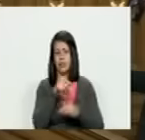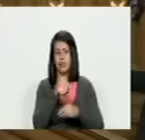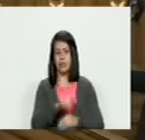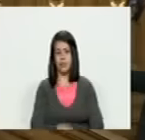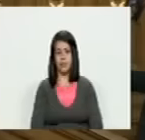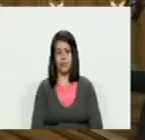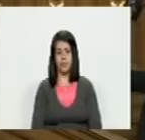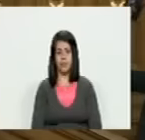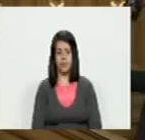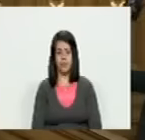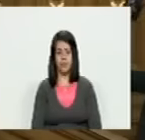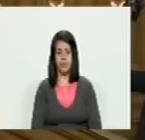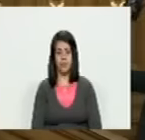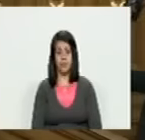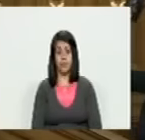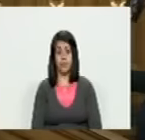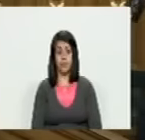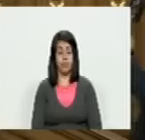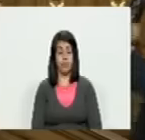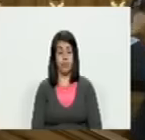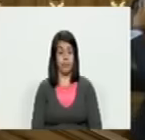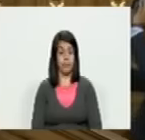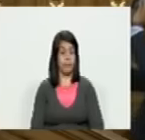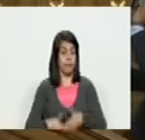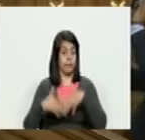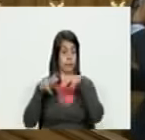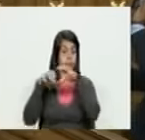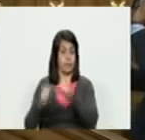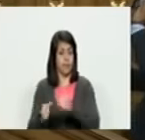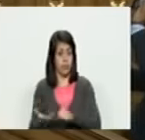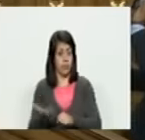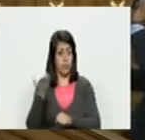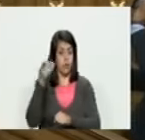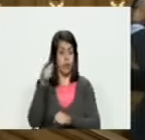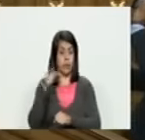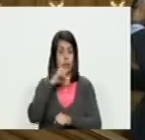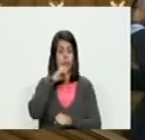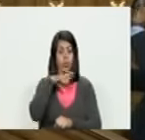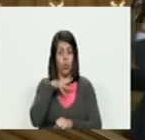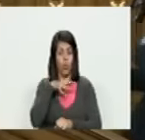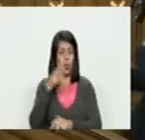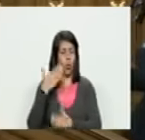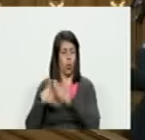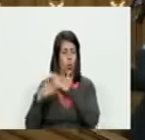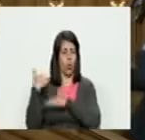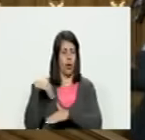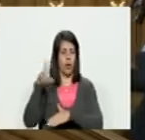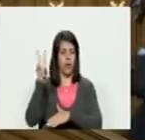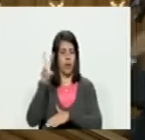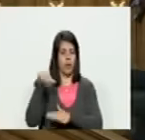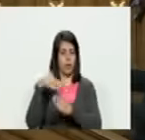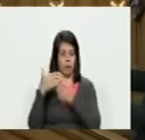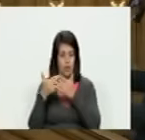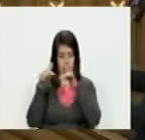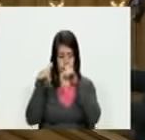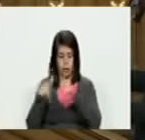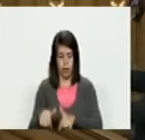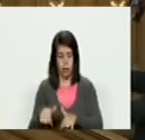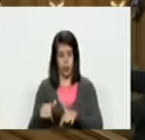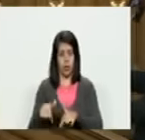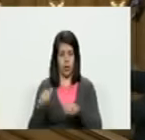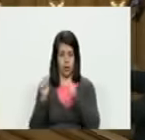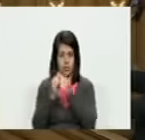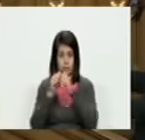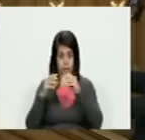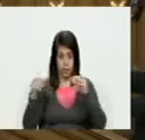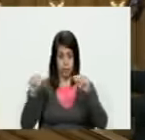de alusión a eventos importantes de la historia remota de Venezuela del continente